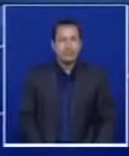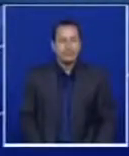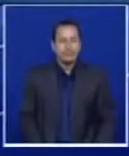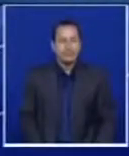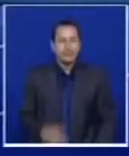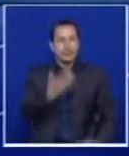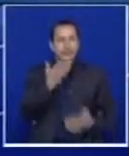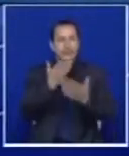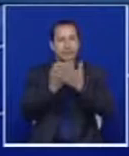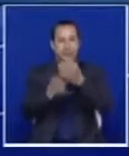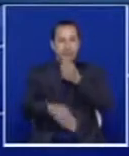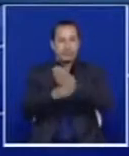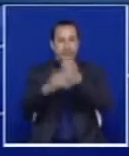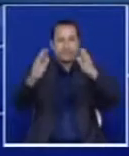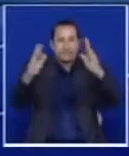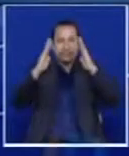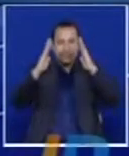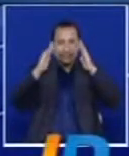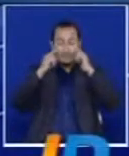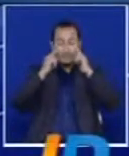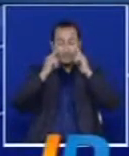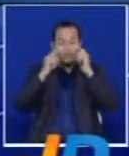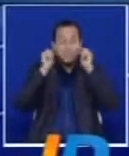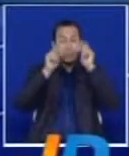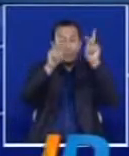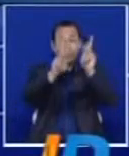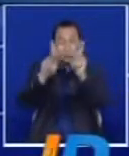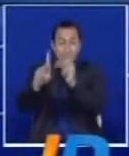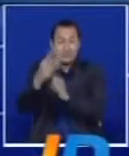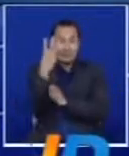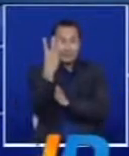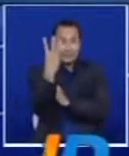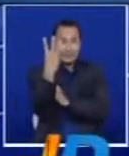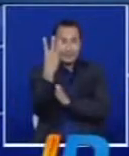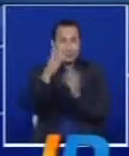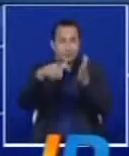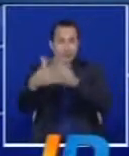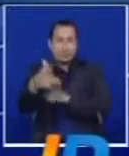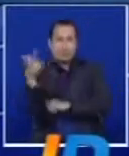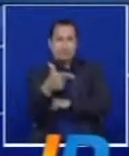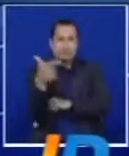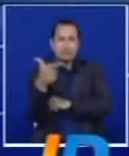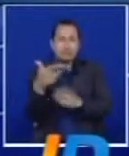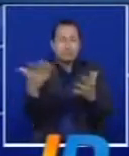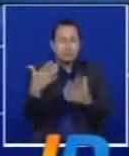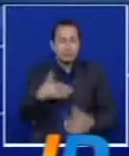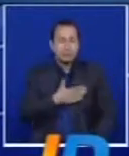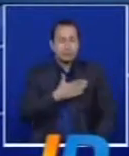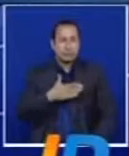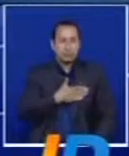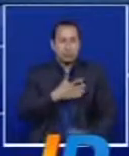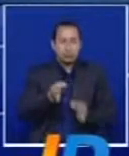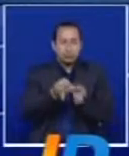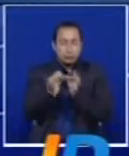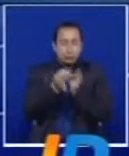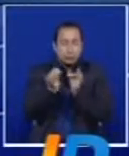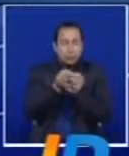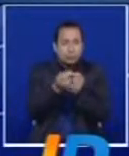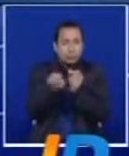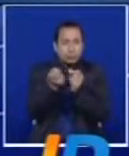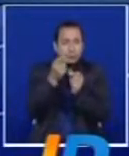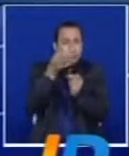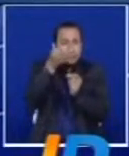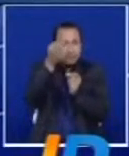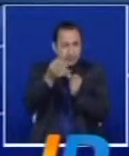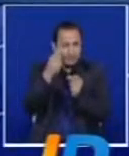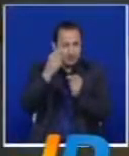Gracias por seguir con nosotros. Un triple homicidio ocurrido en Santander de Quilichao. Esta y otras noticias de nuestro siguiente Panorama